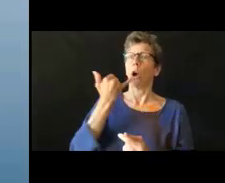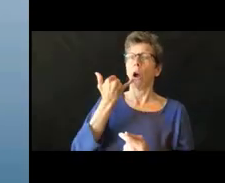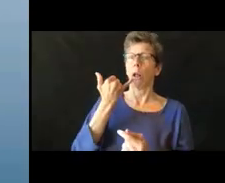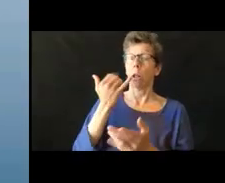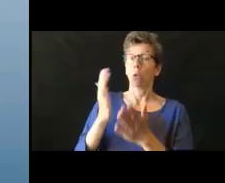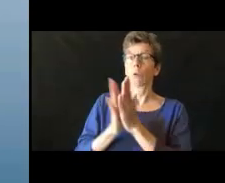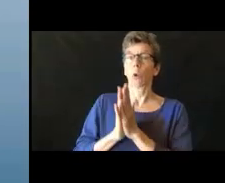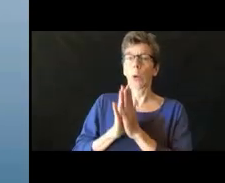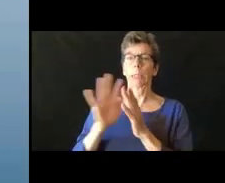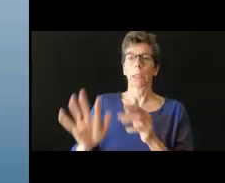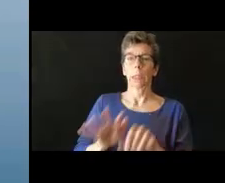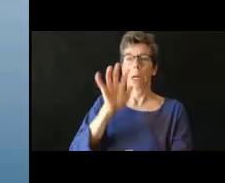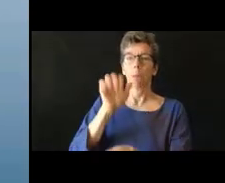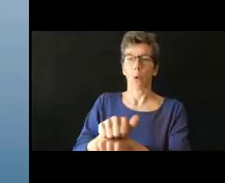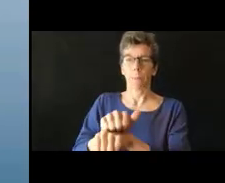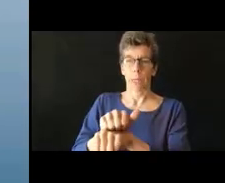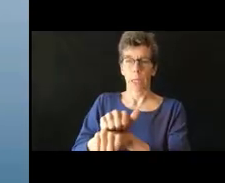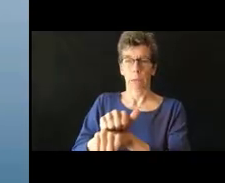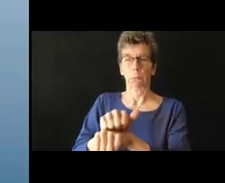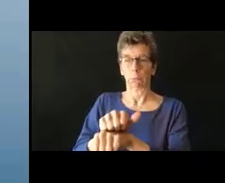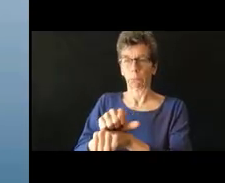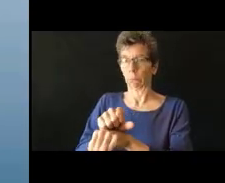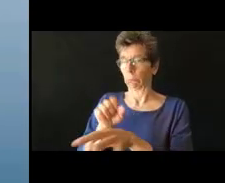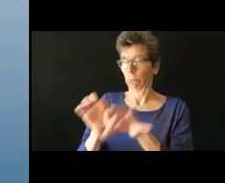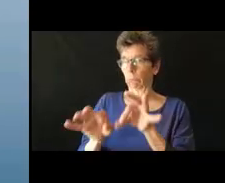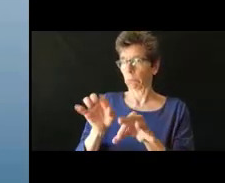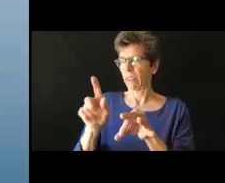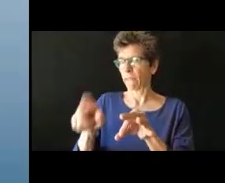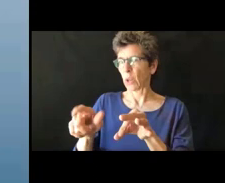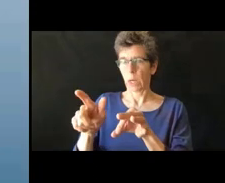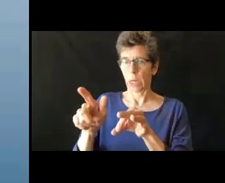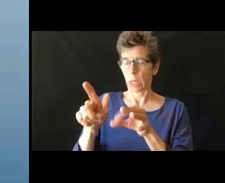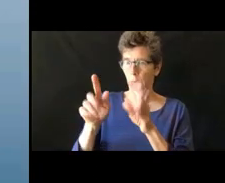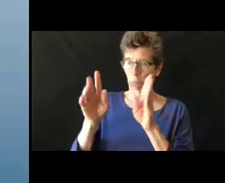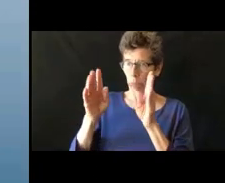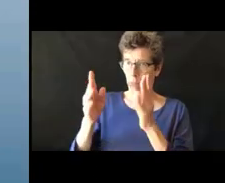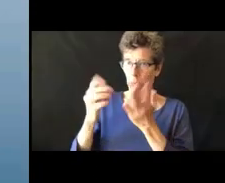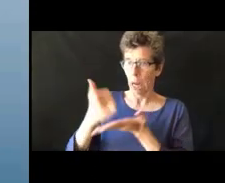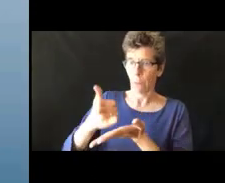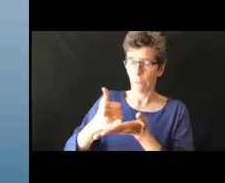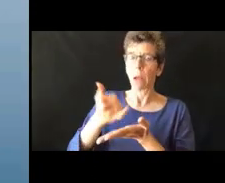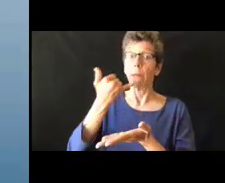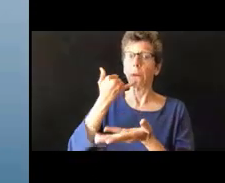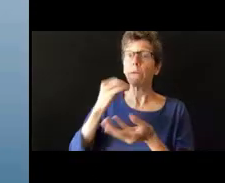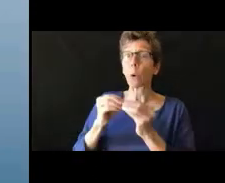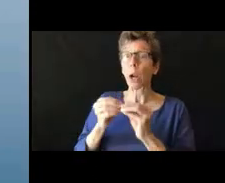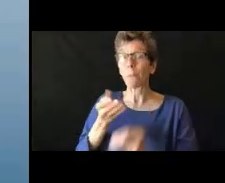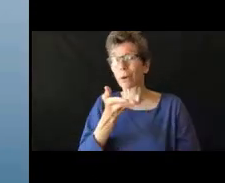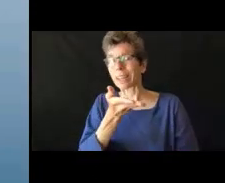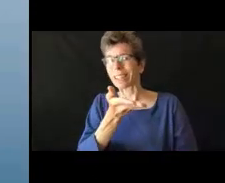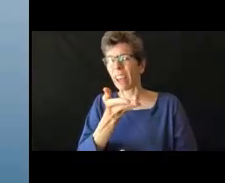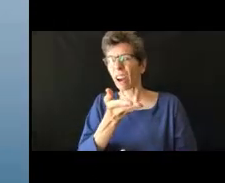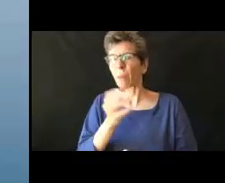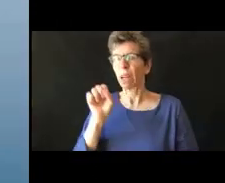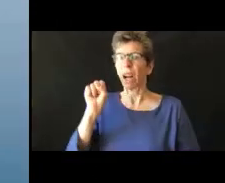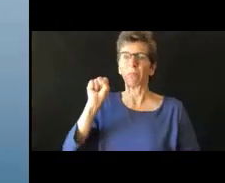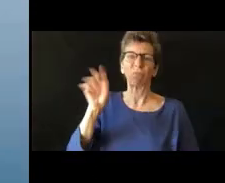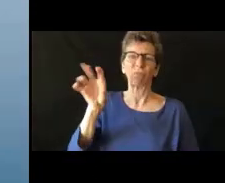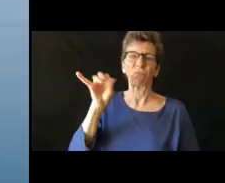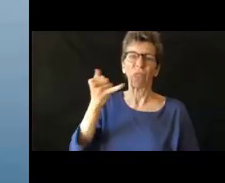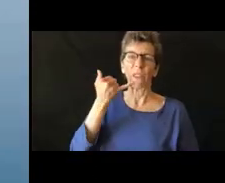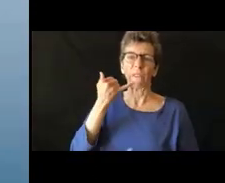alguna pregunta específica sobre servicios de educación especial, y el número se encuentra en el área positiva, y lo voy a poner aquí también,